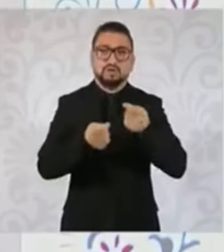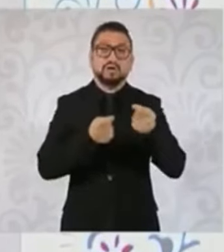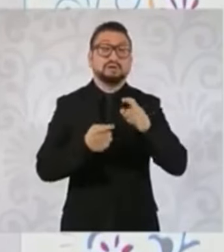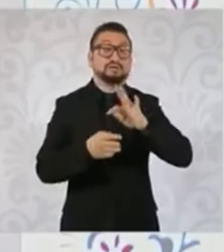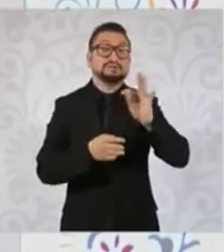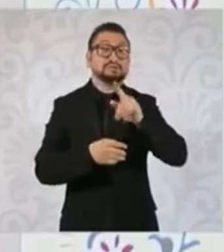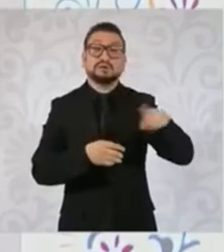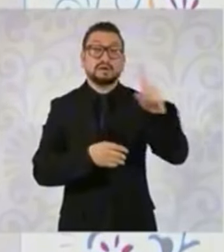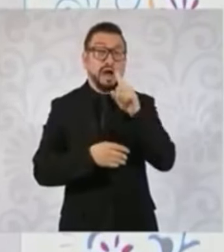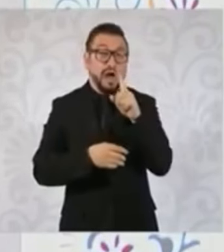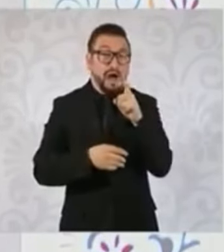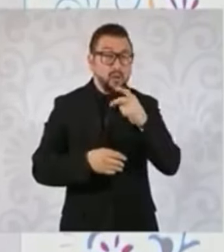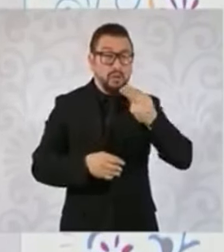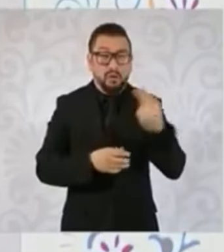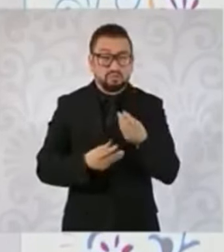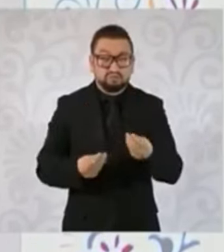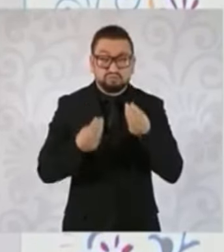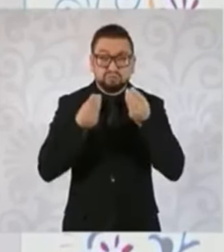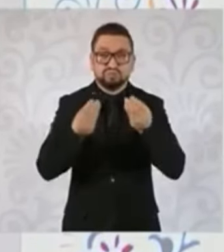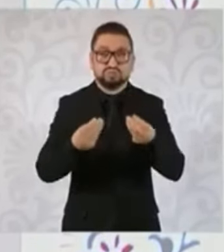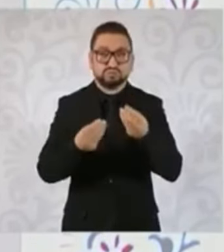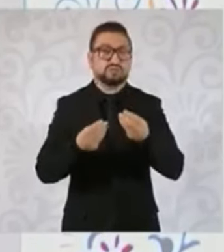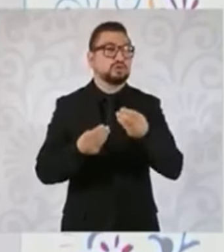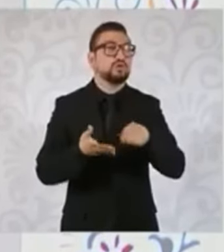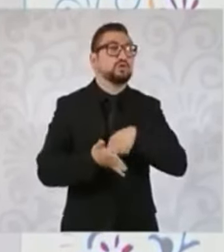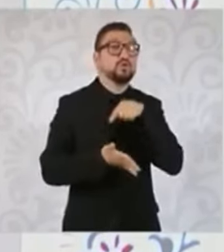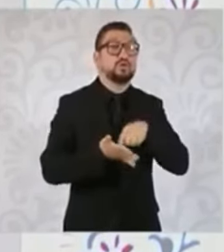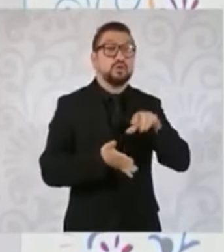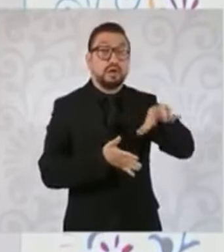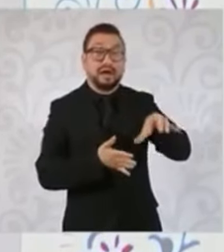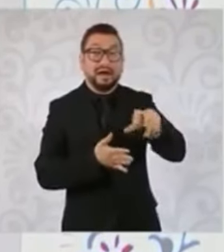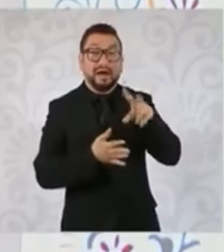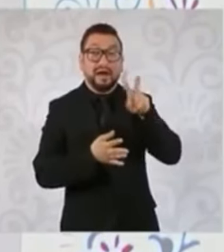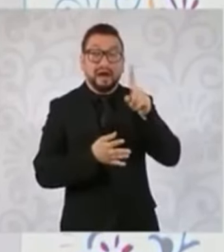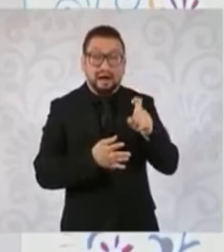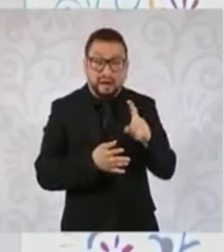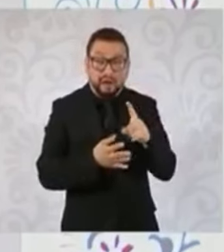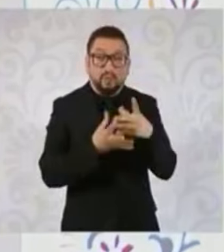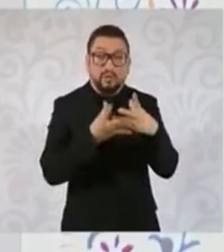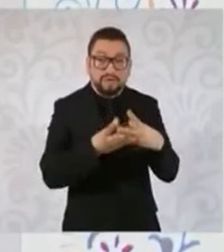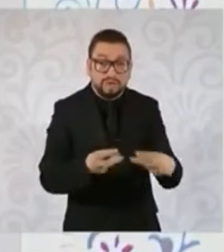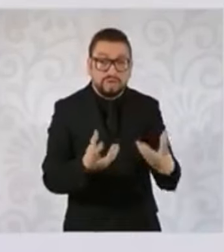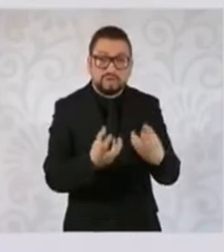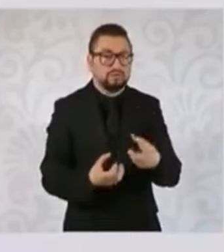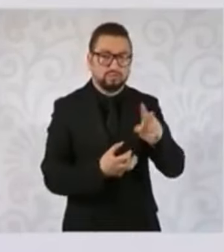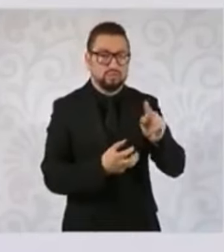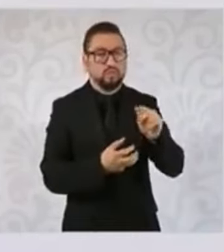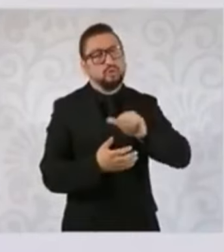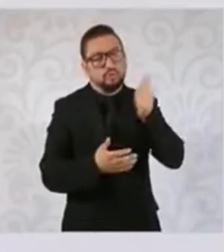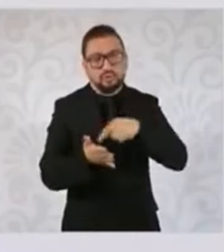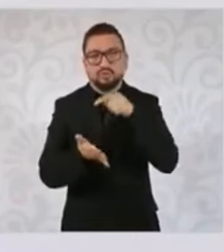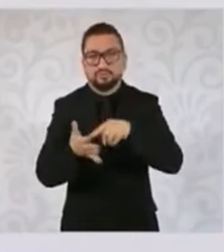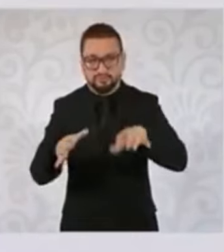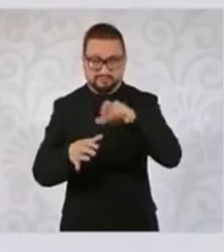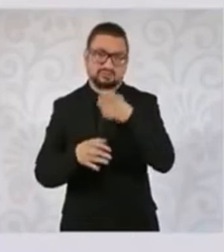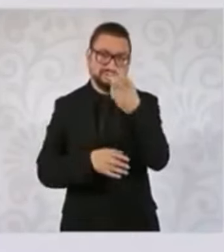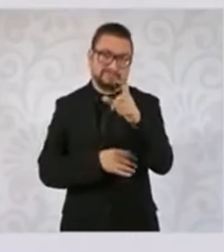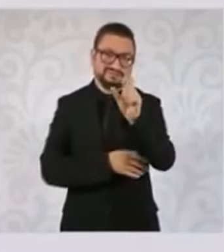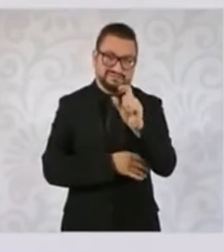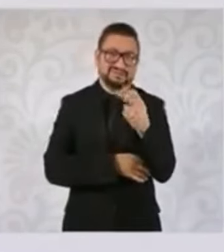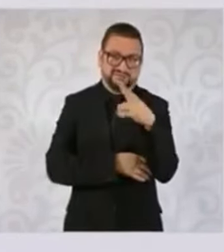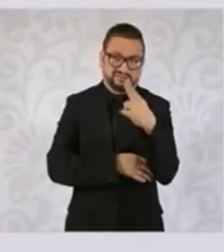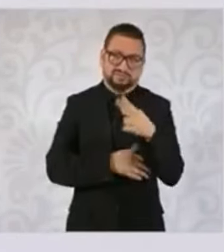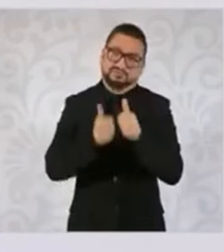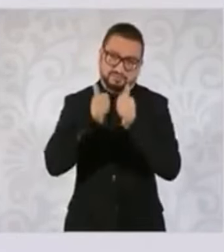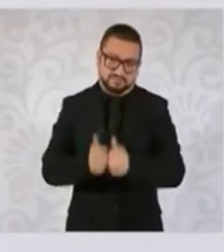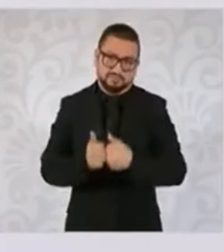demandantes de agua, que no sea donde hay escasez de agua, etcétera, etcétera. Bueno, entonces el 20 de noviembre tengo que estar